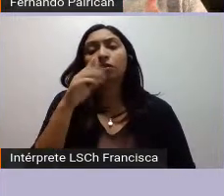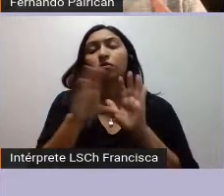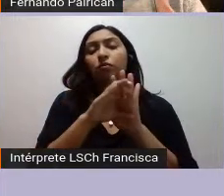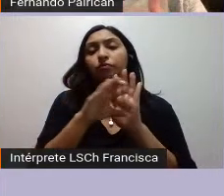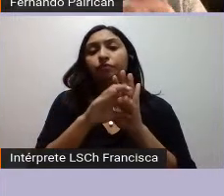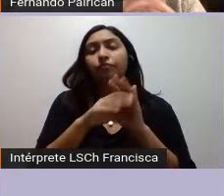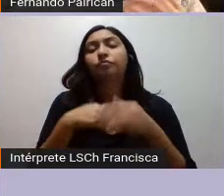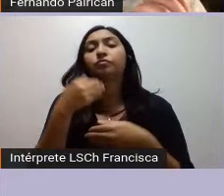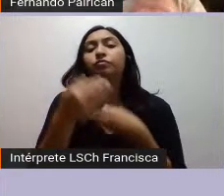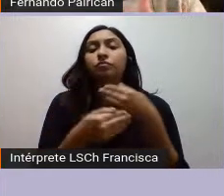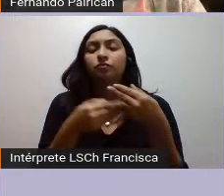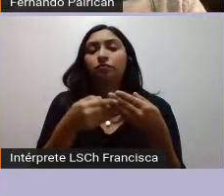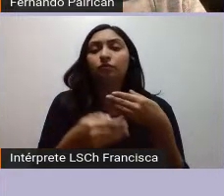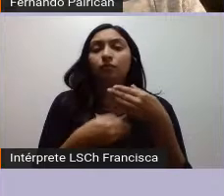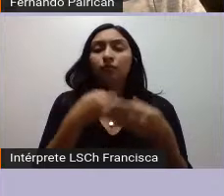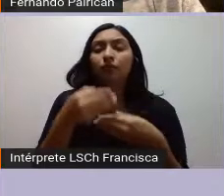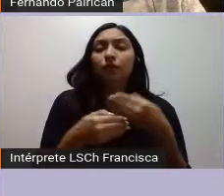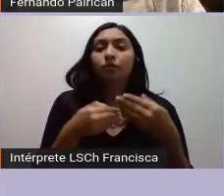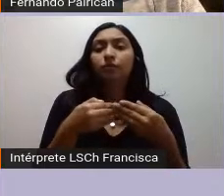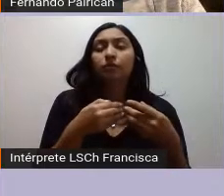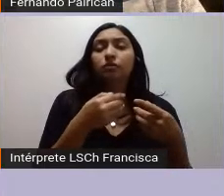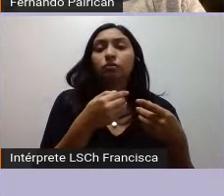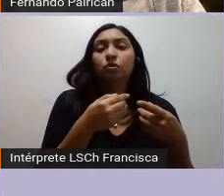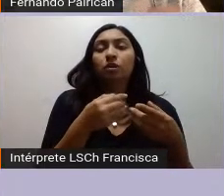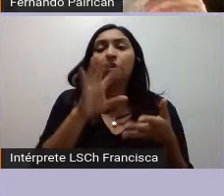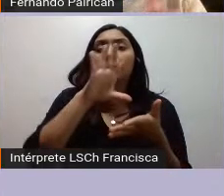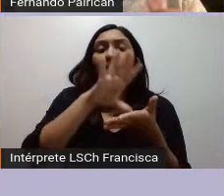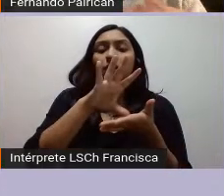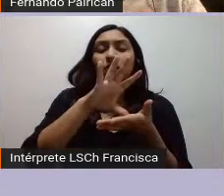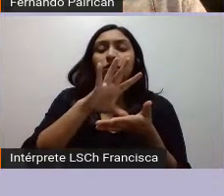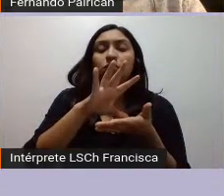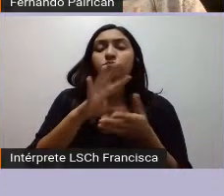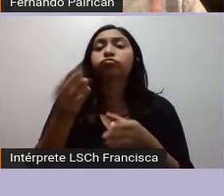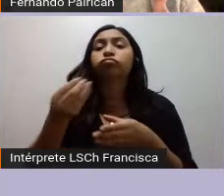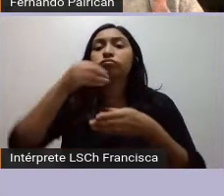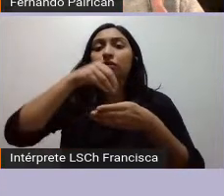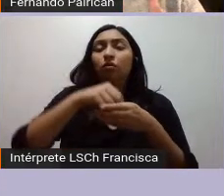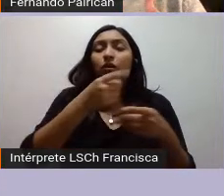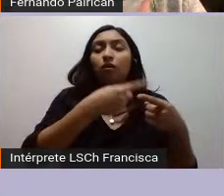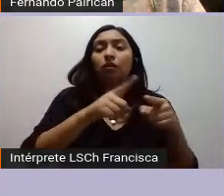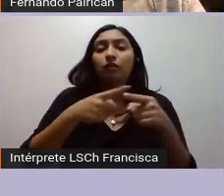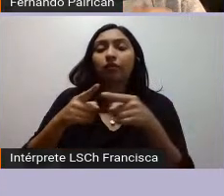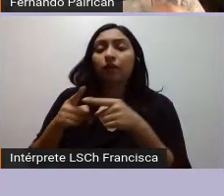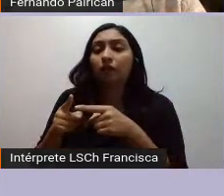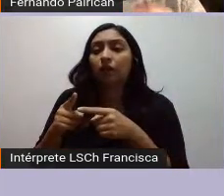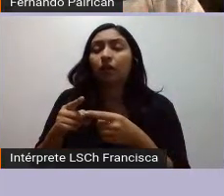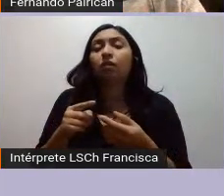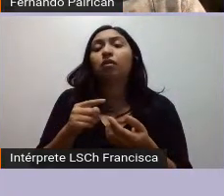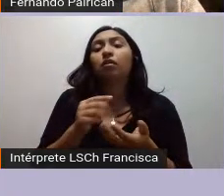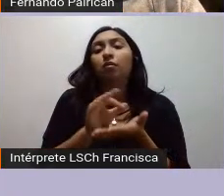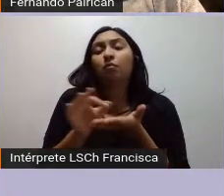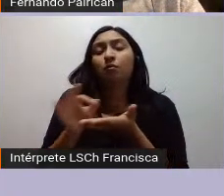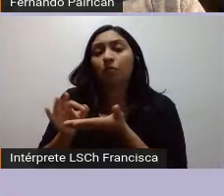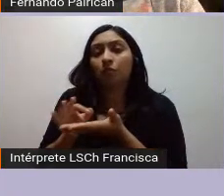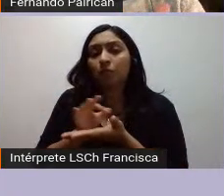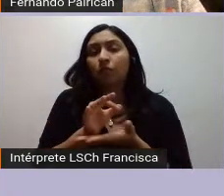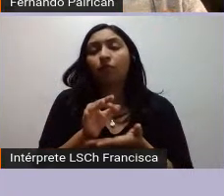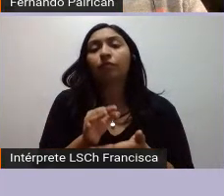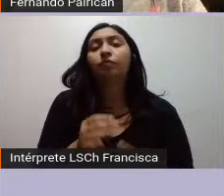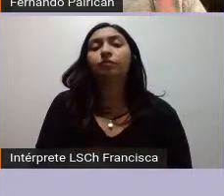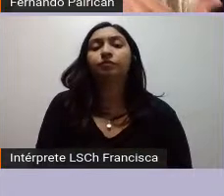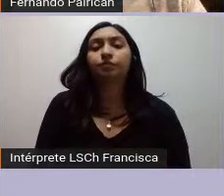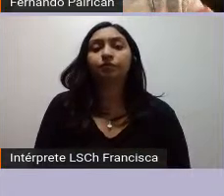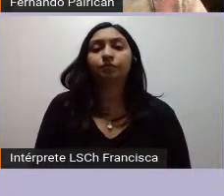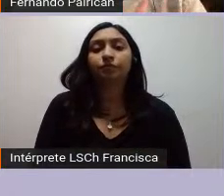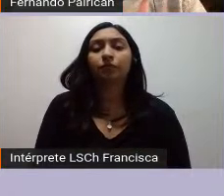de plurinacionalidad que ya esté siendo debatido en el movimiento indígena, todavía sin duda muy gradualmente, y no como